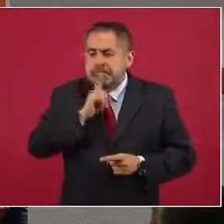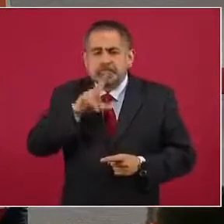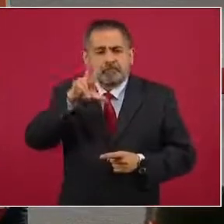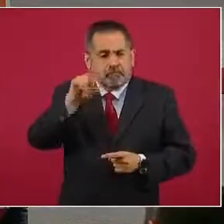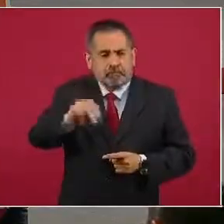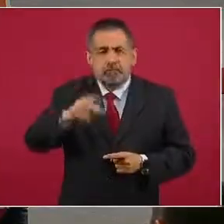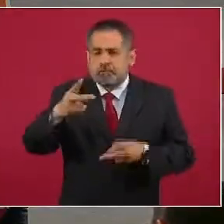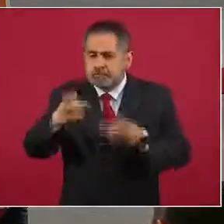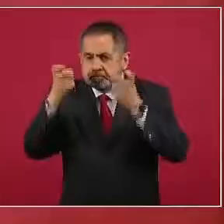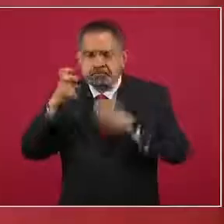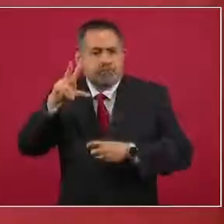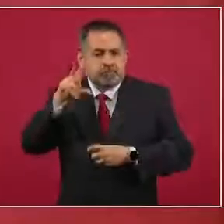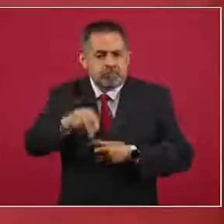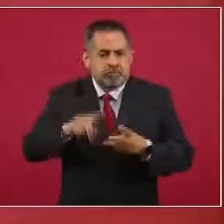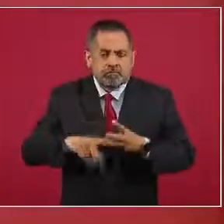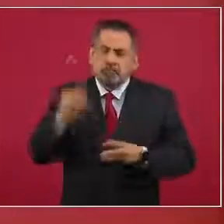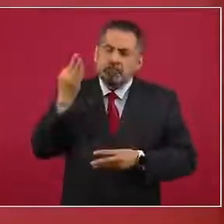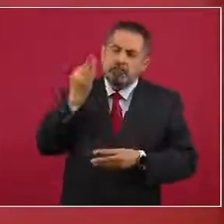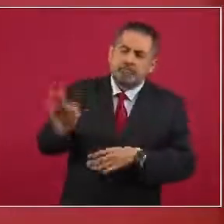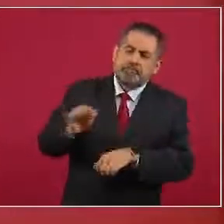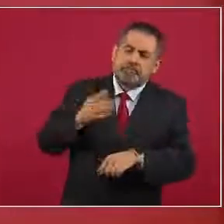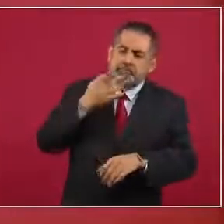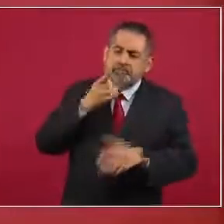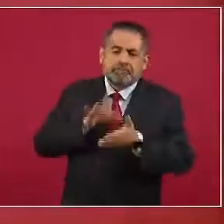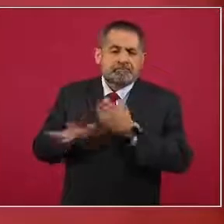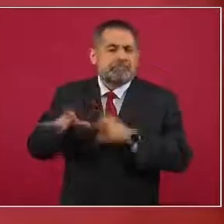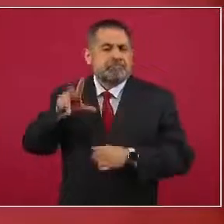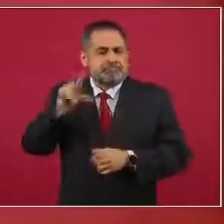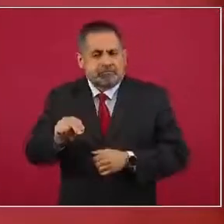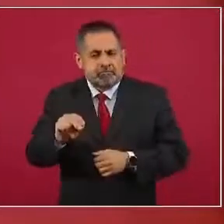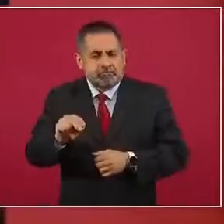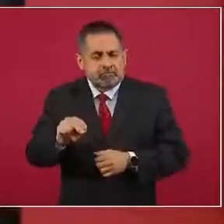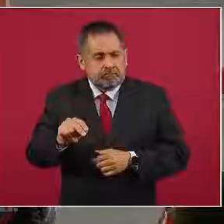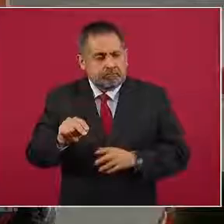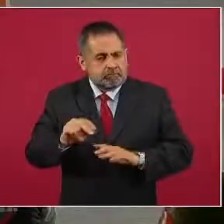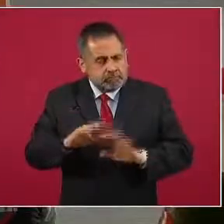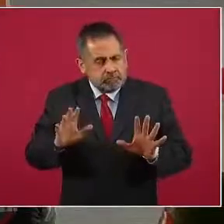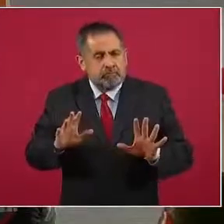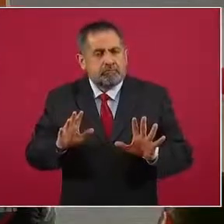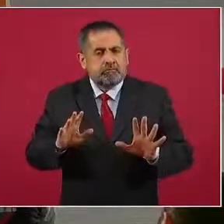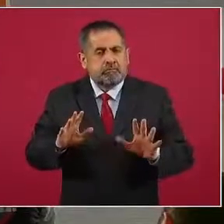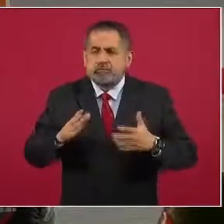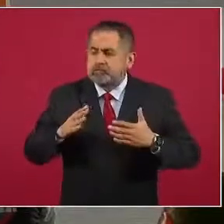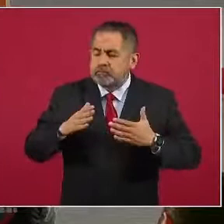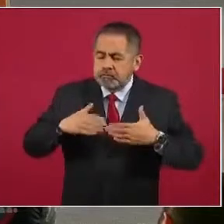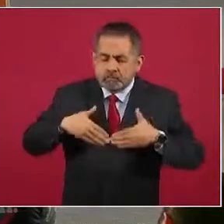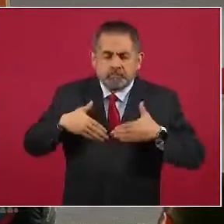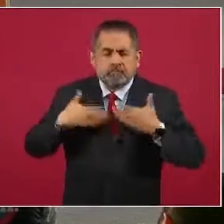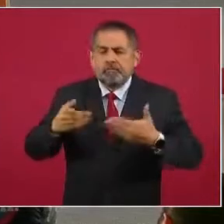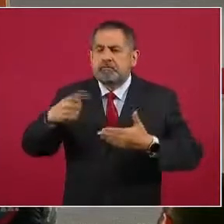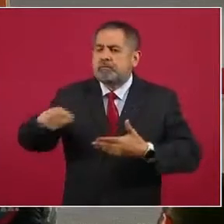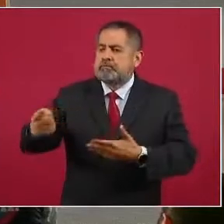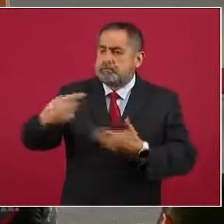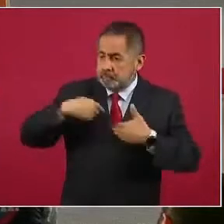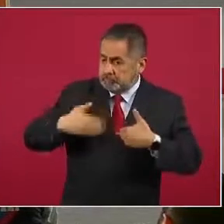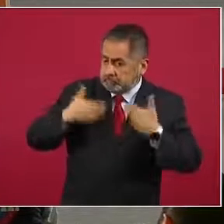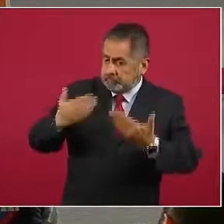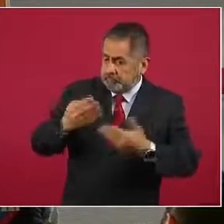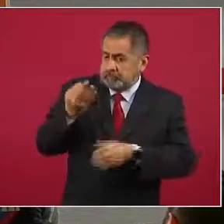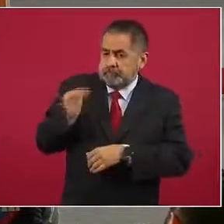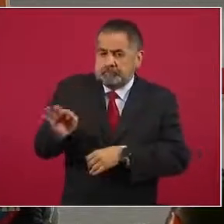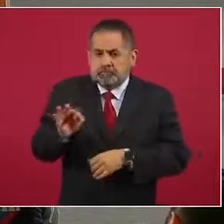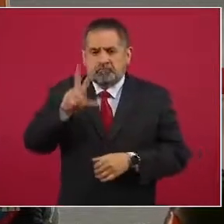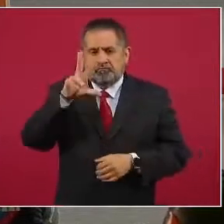no robar y no traicionar la confianza de los mexicanos. En